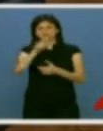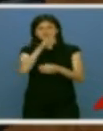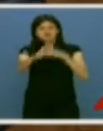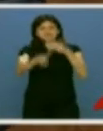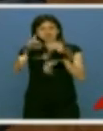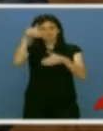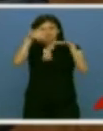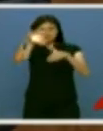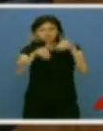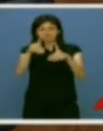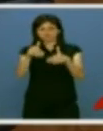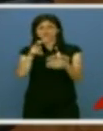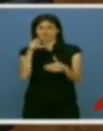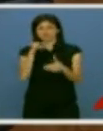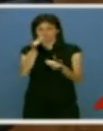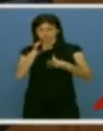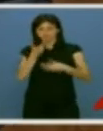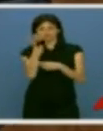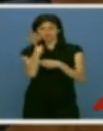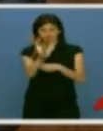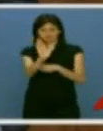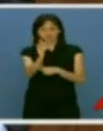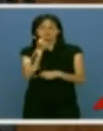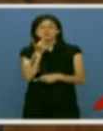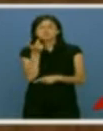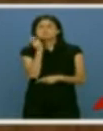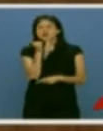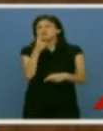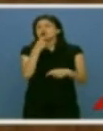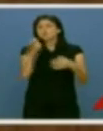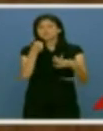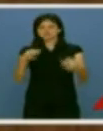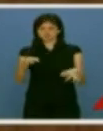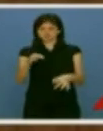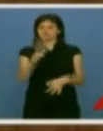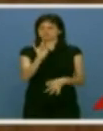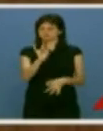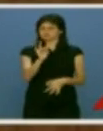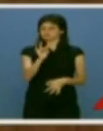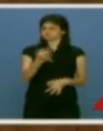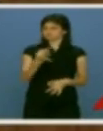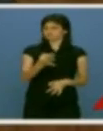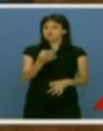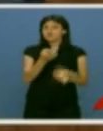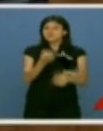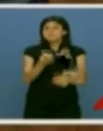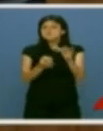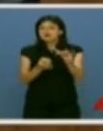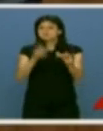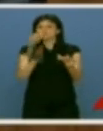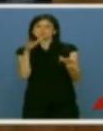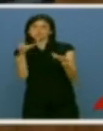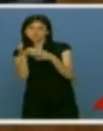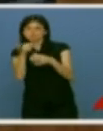a votar a los partidos que aquí representamos. Humildad, sí, eso es lo que siento. Pero además de humildad, los socialistas